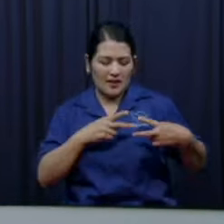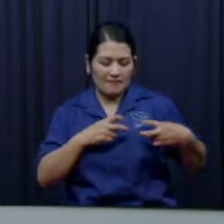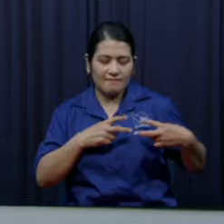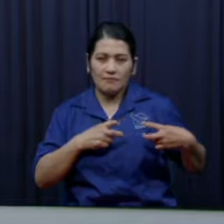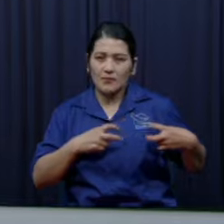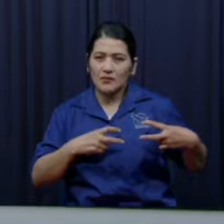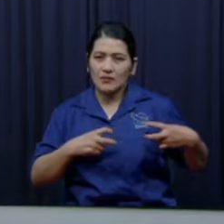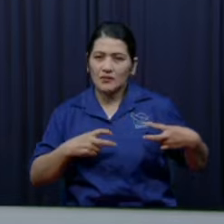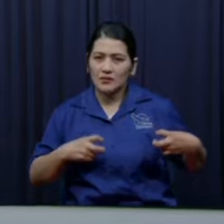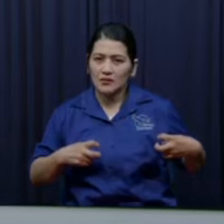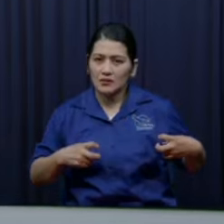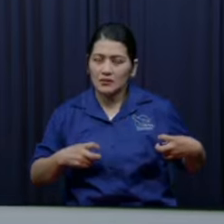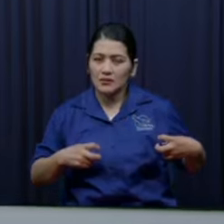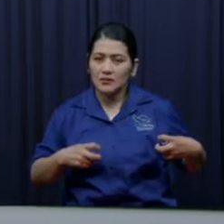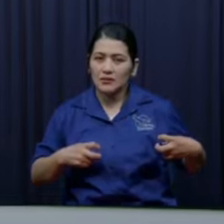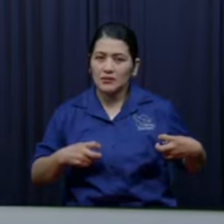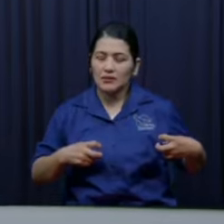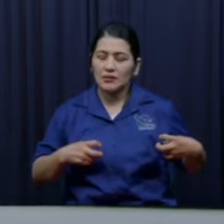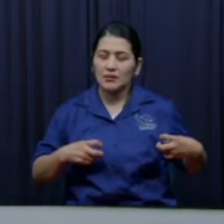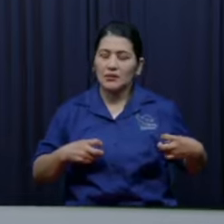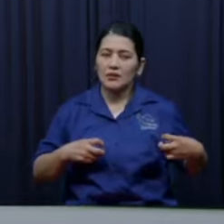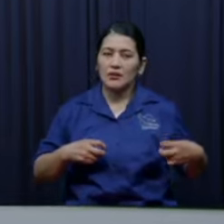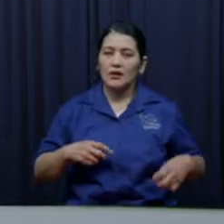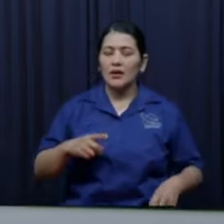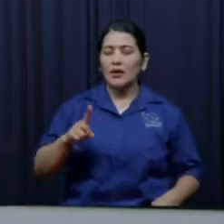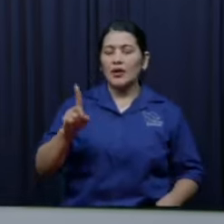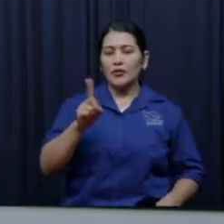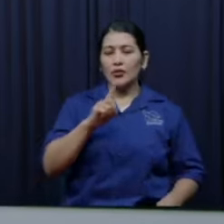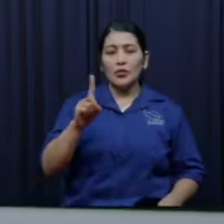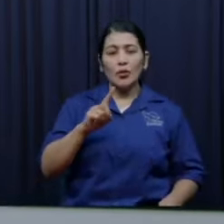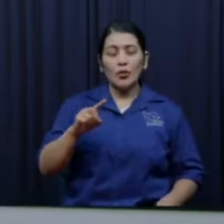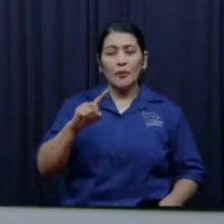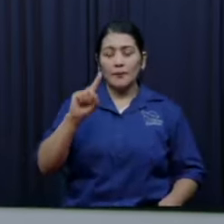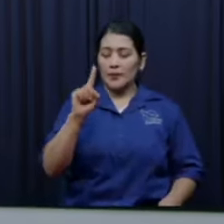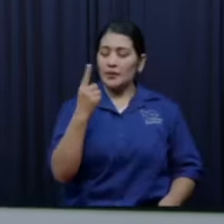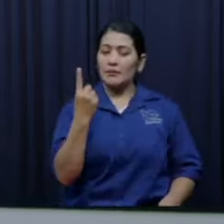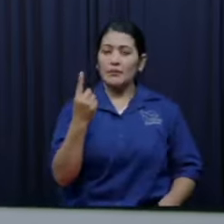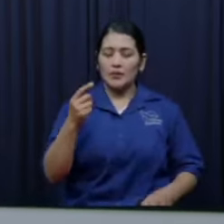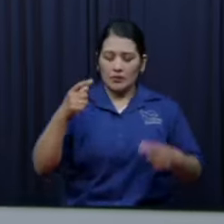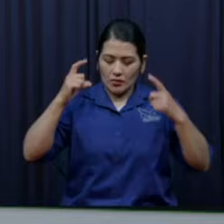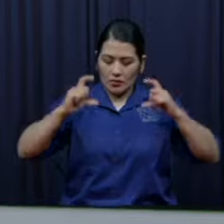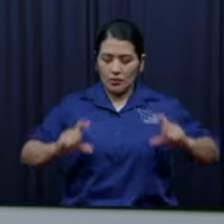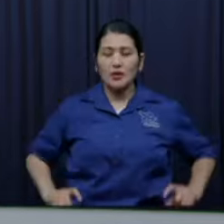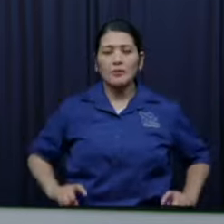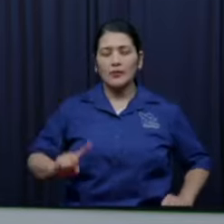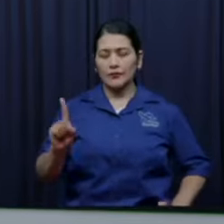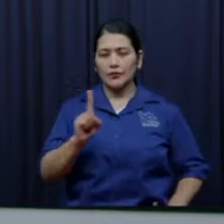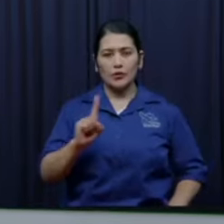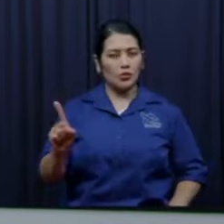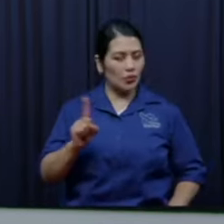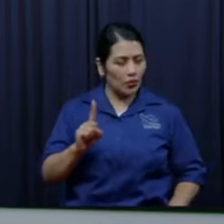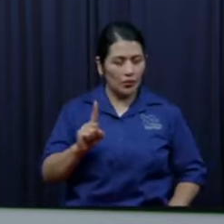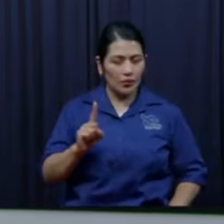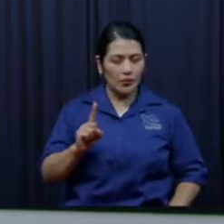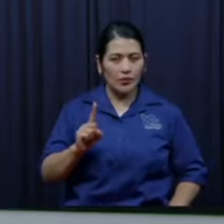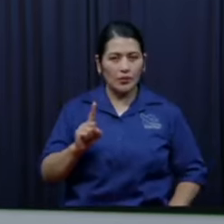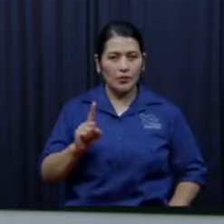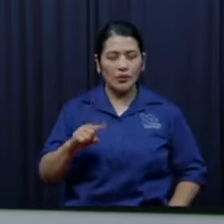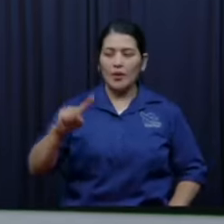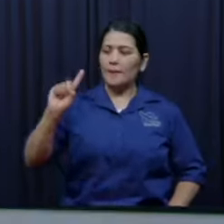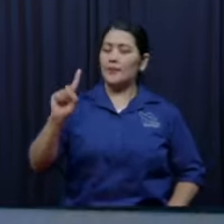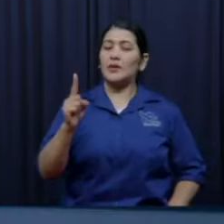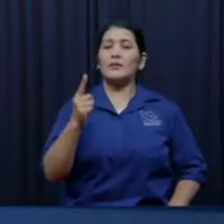hacia acá, eso no se puede hacer, eso sería humanismo,